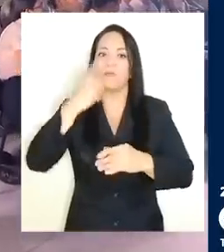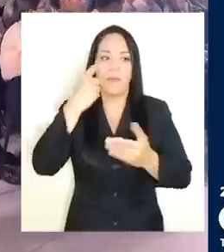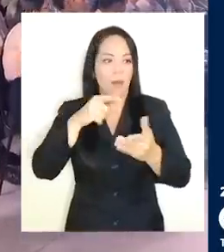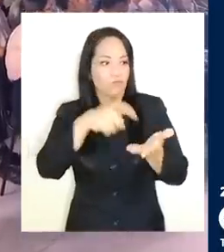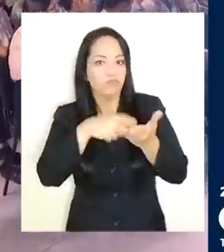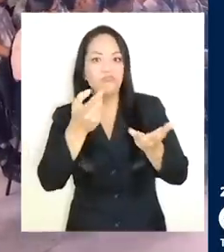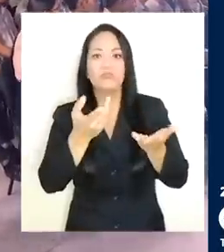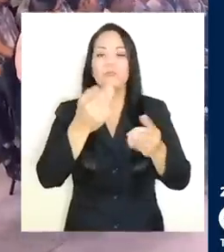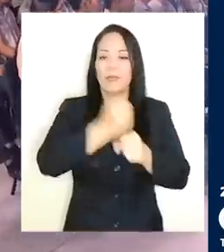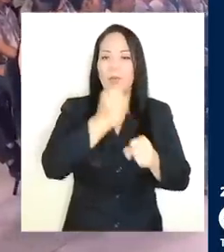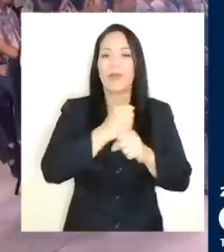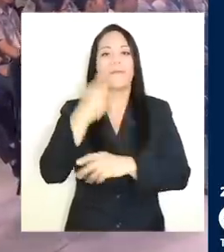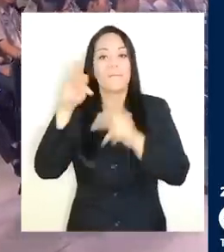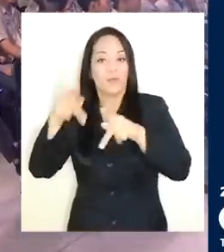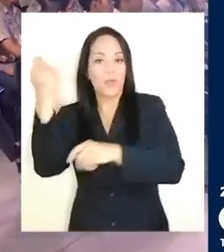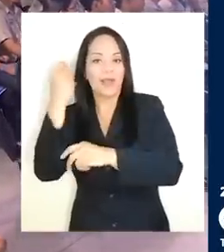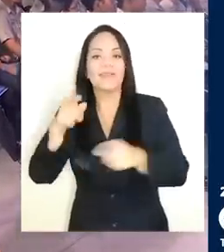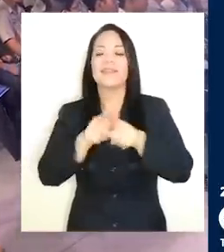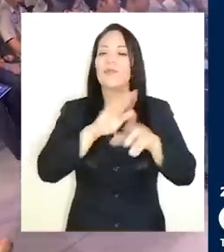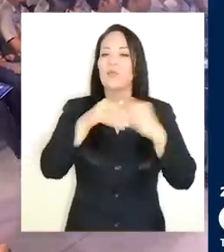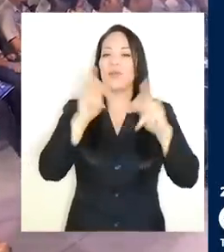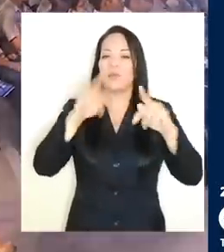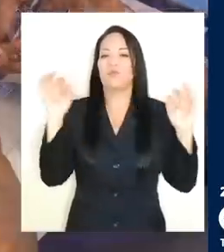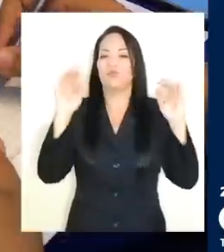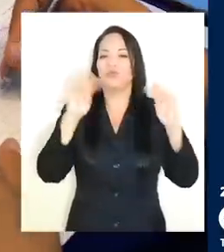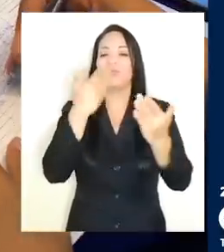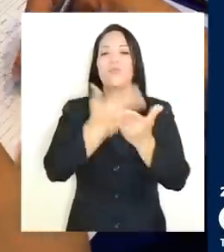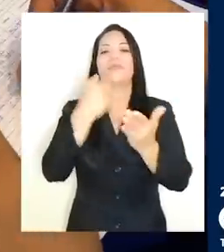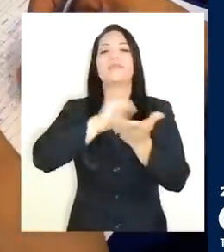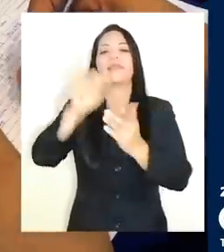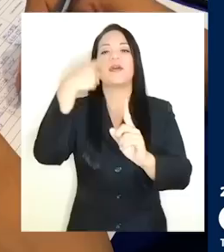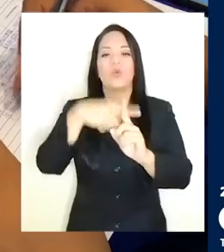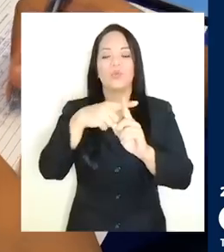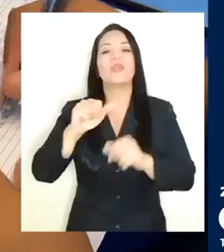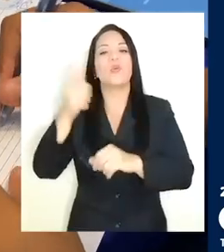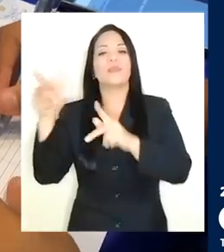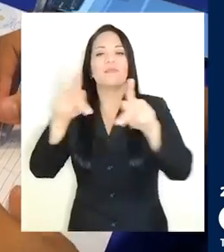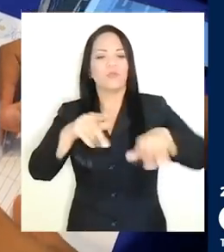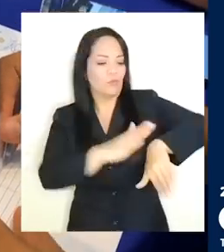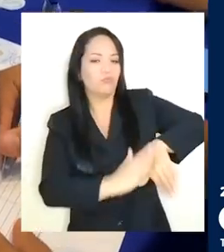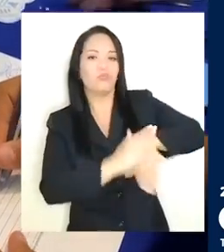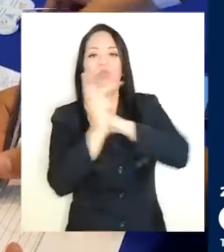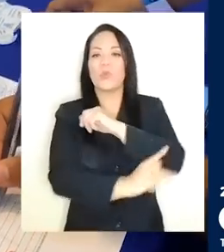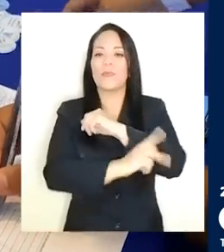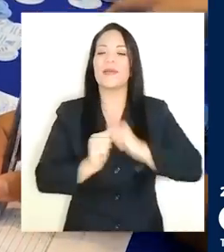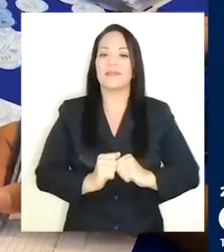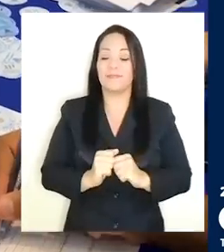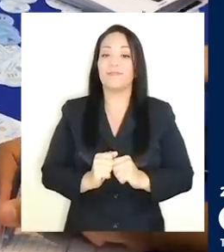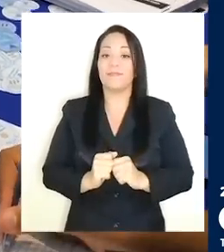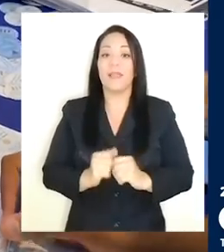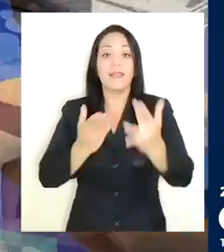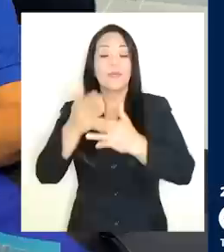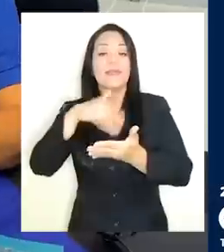Tanto para personas de Guanacaste, como las que nos visitaron en el evento BRETE que se llevó a cabo en Santa Cruz, como para otras personas en el país que a través del